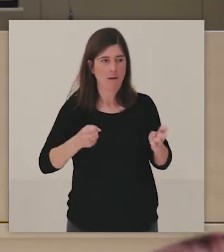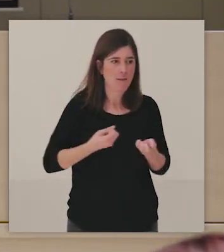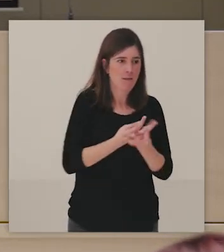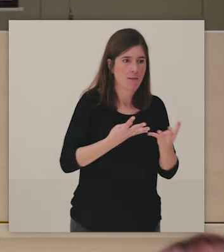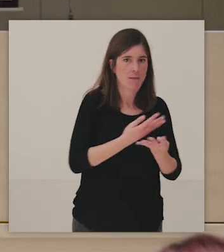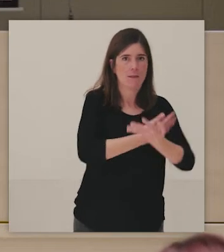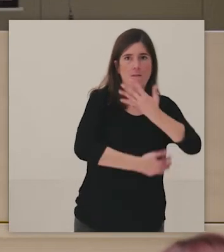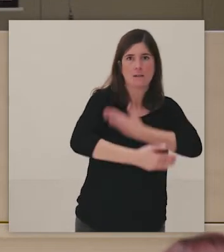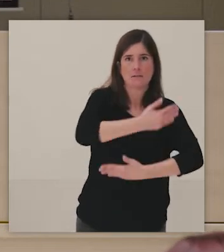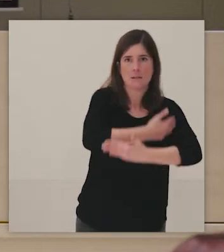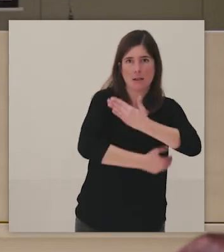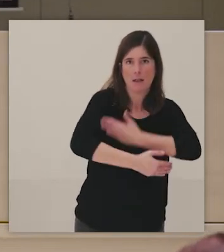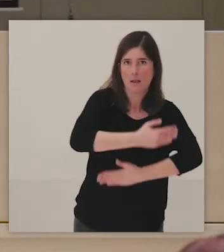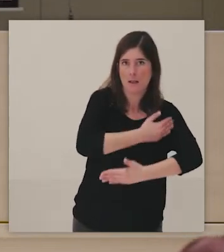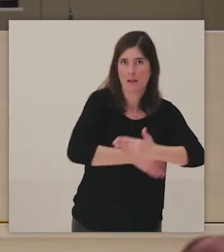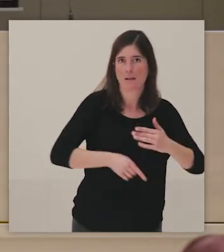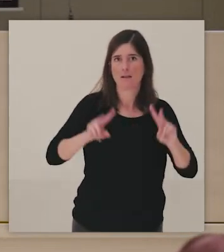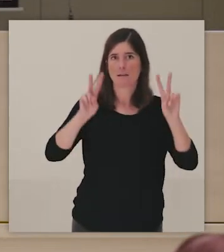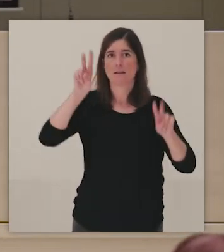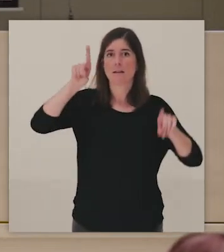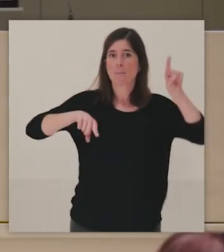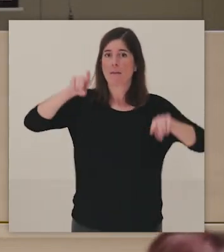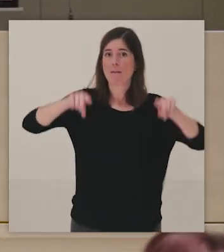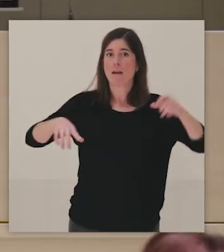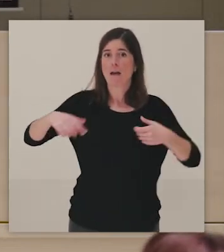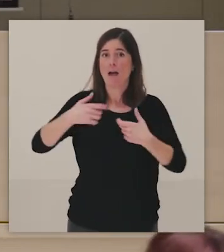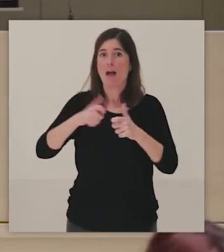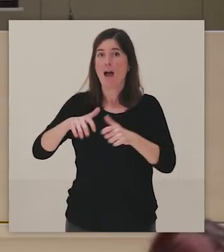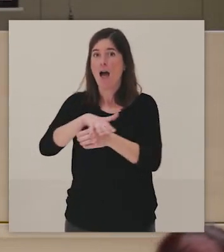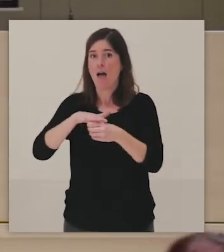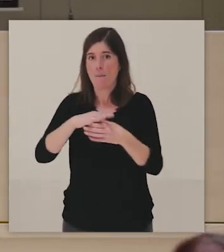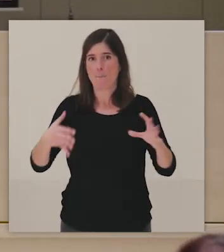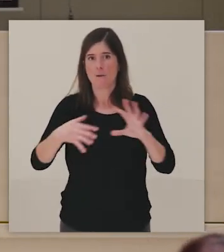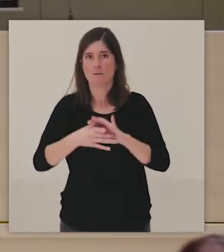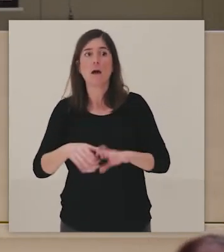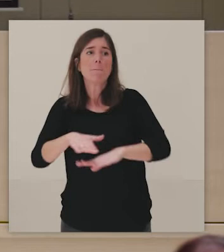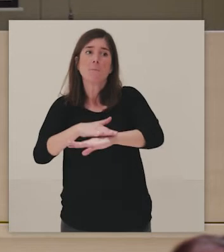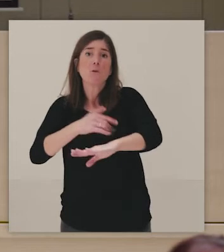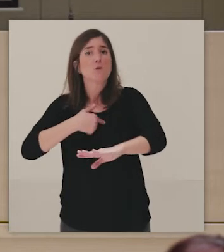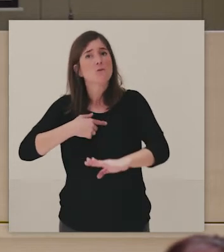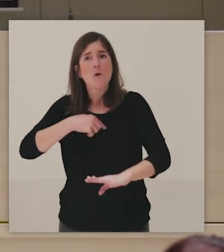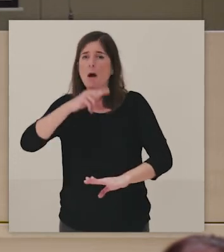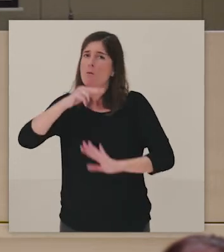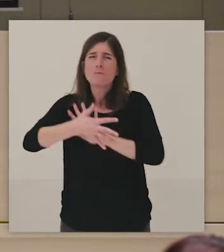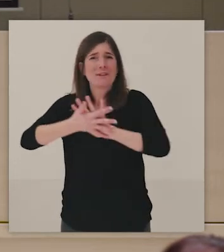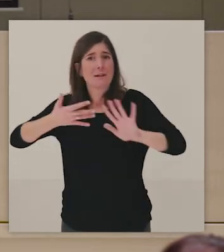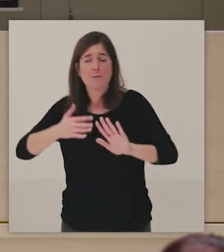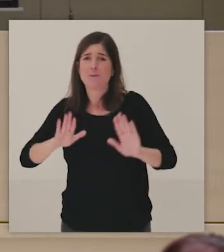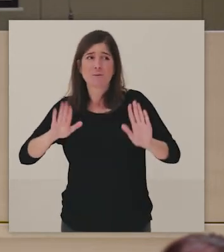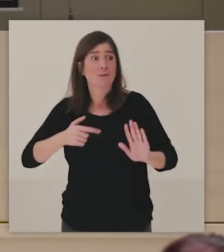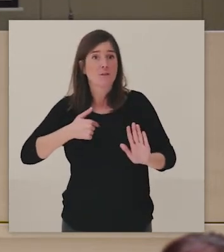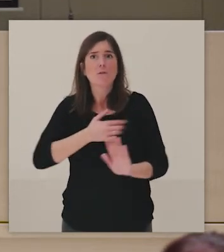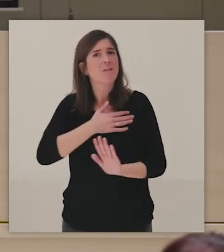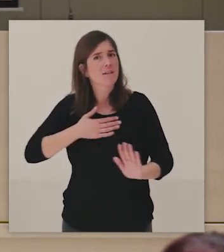estamos. Bueno, sé que voy muy rápido, disculpadme, pero es que me gustaría que vierais como todo